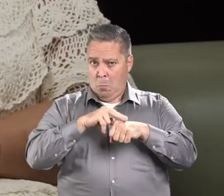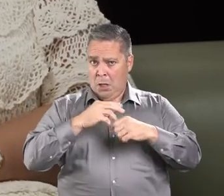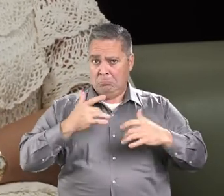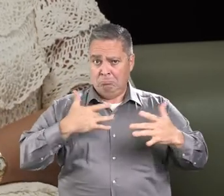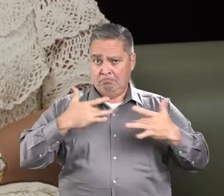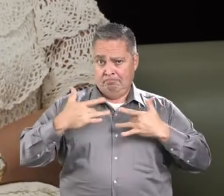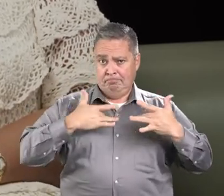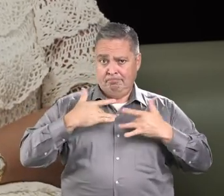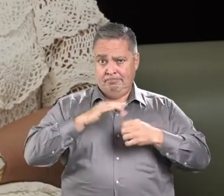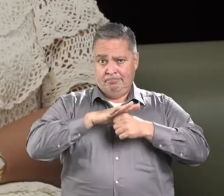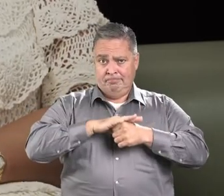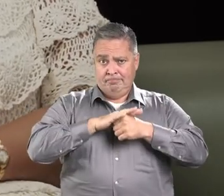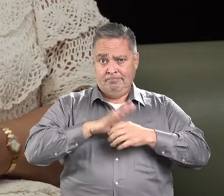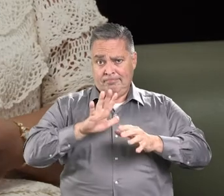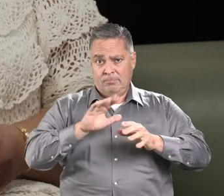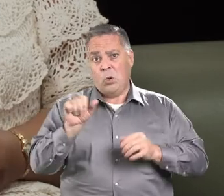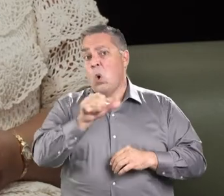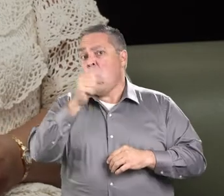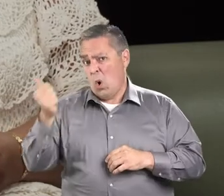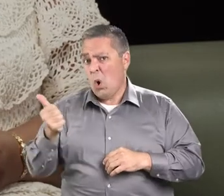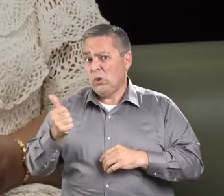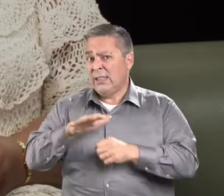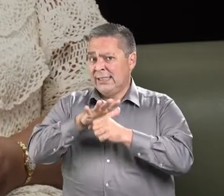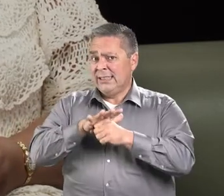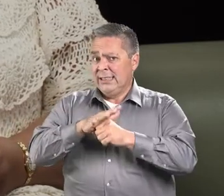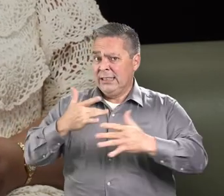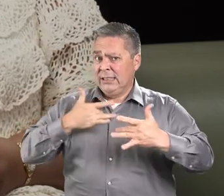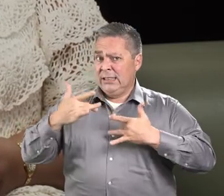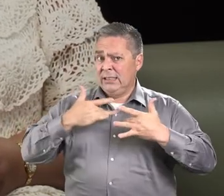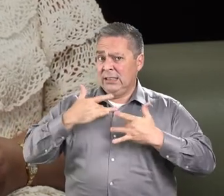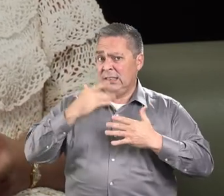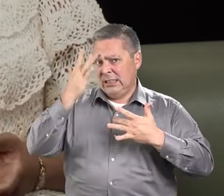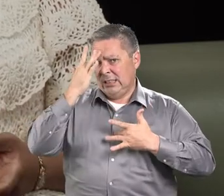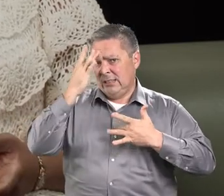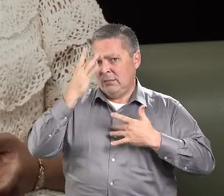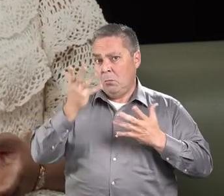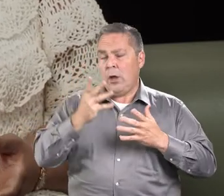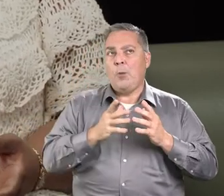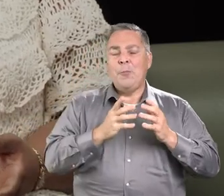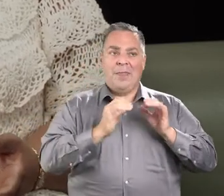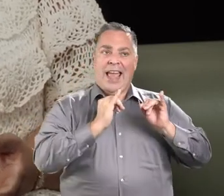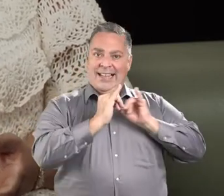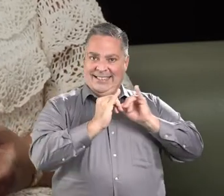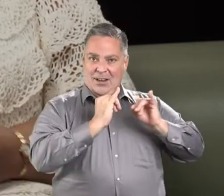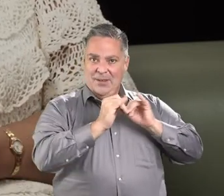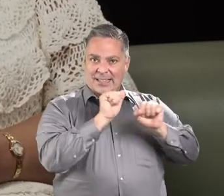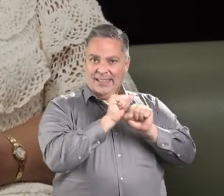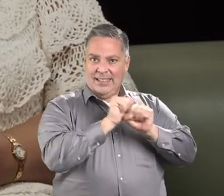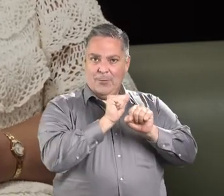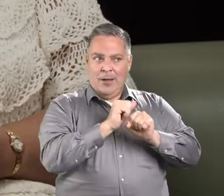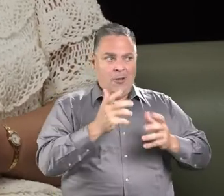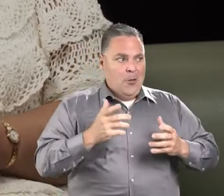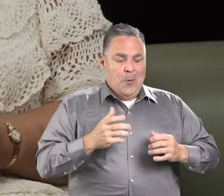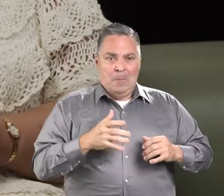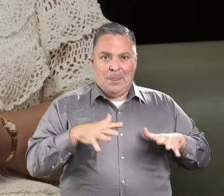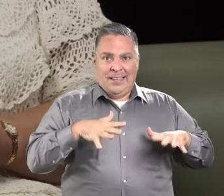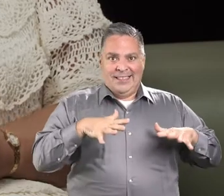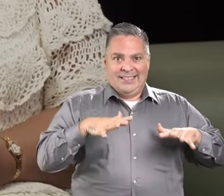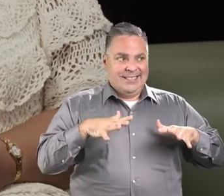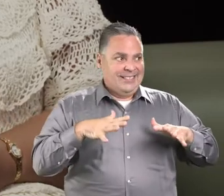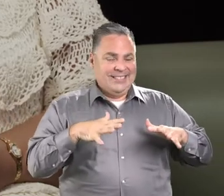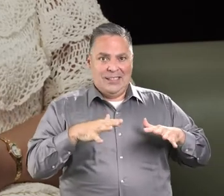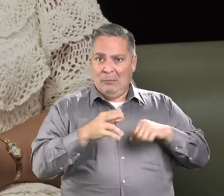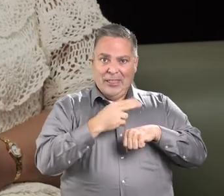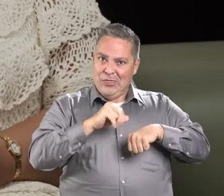y está la ansiedad patológica. Así que podemos tener ansiedad en medio de una entrevista de trabajo y eso es normal porque está